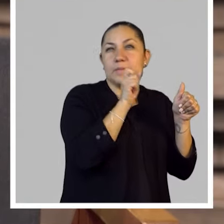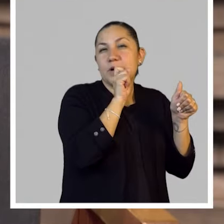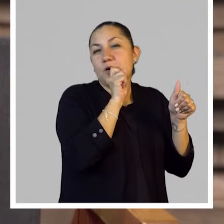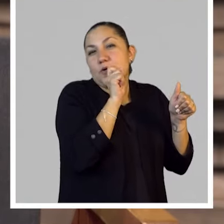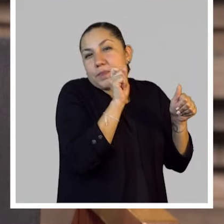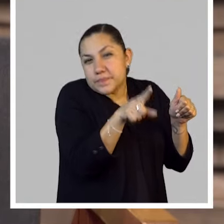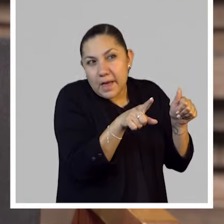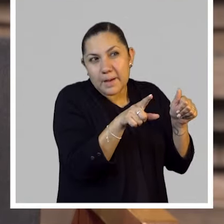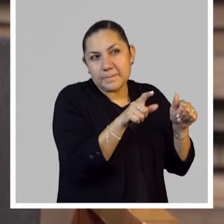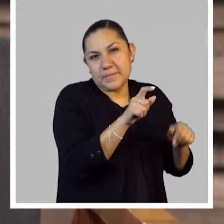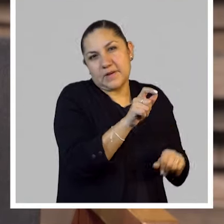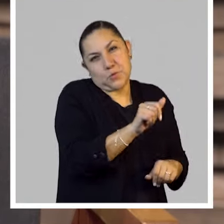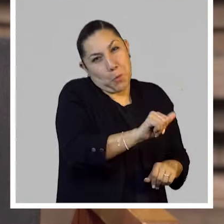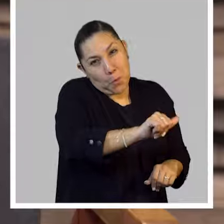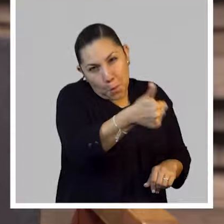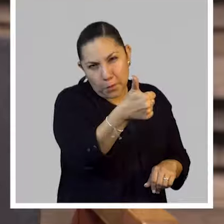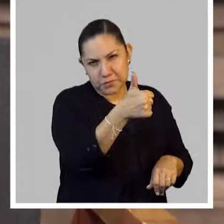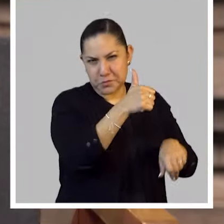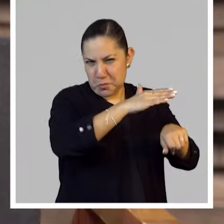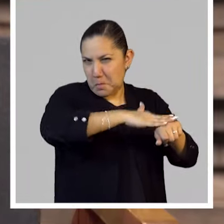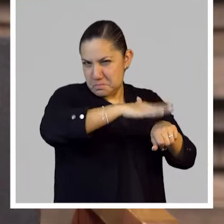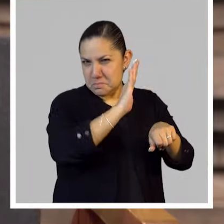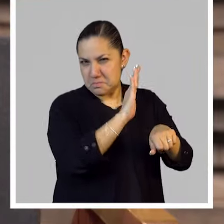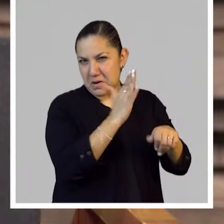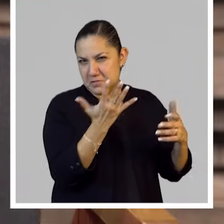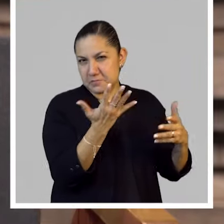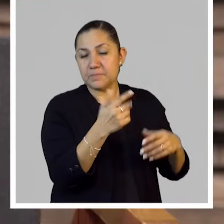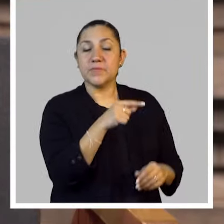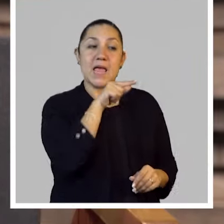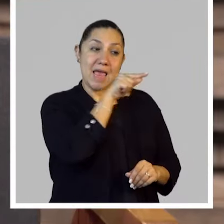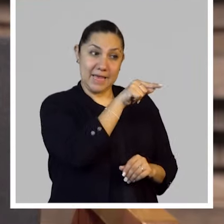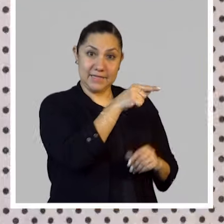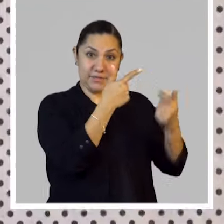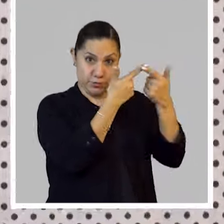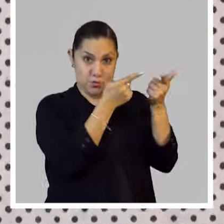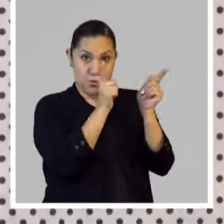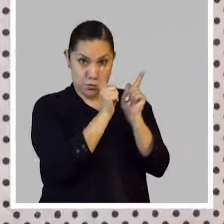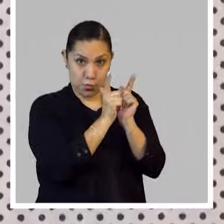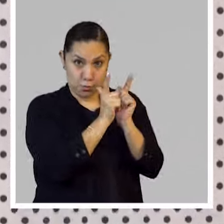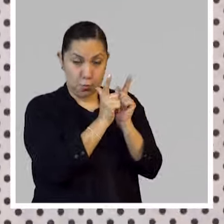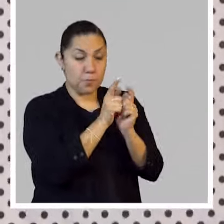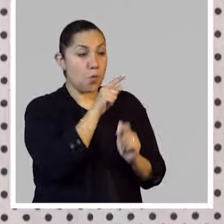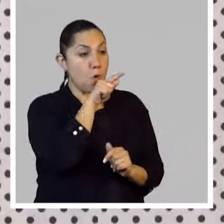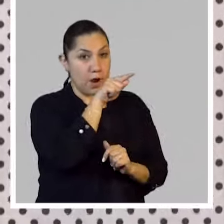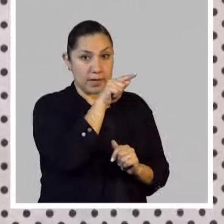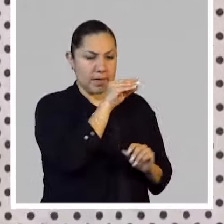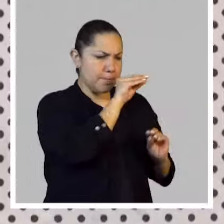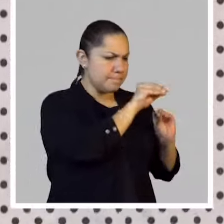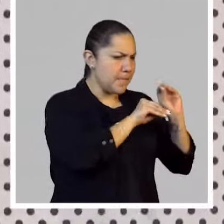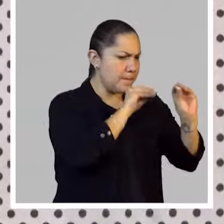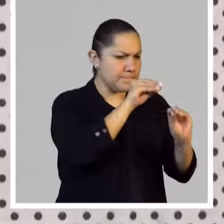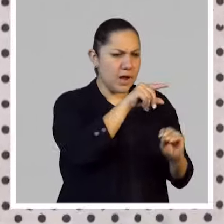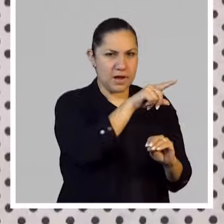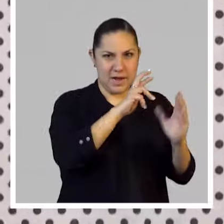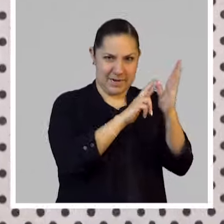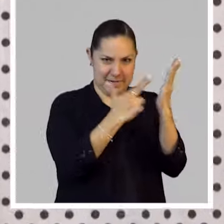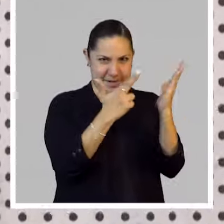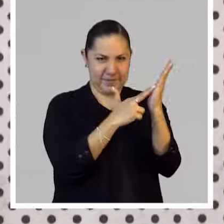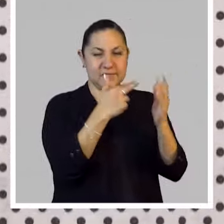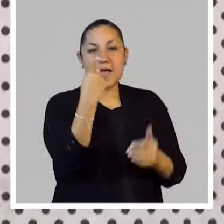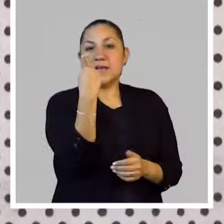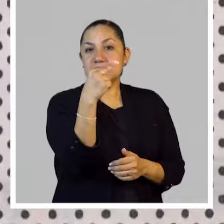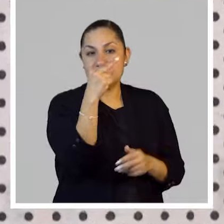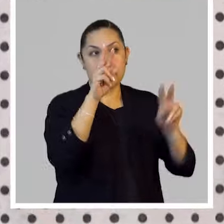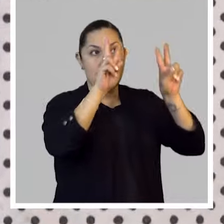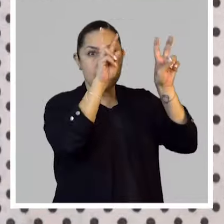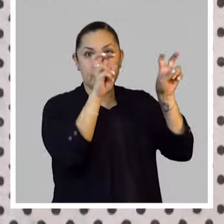Y entonces, el Grupo Aquí hizo esta revista que se llamaba Algo Pasa.